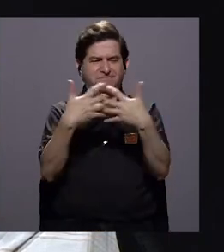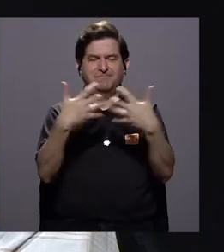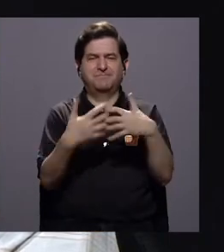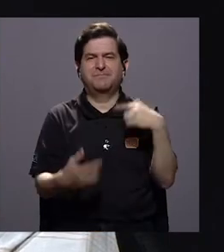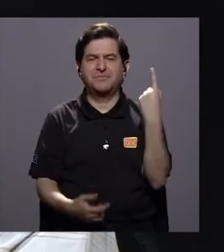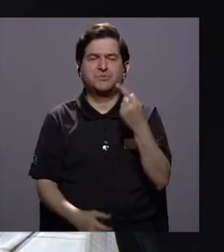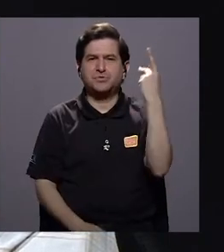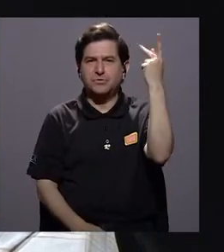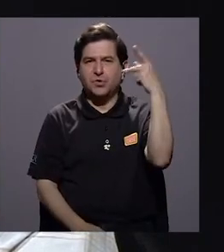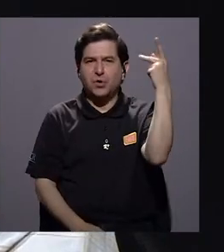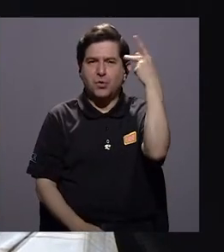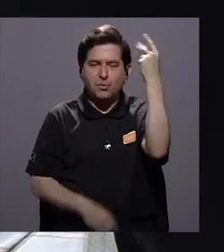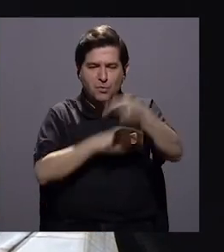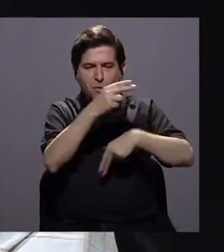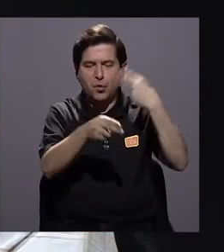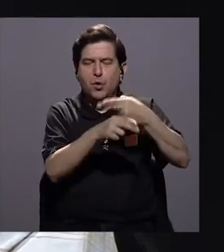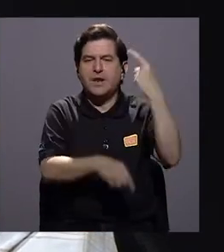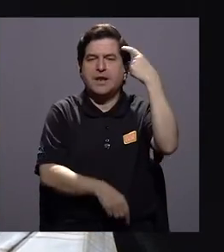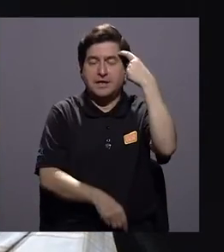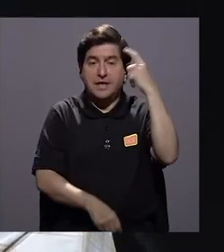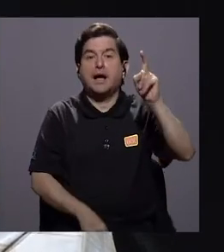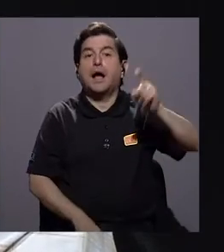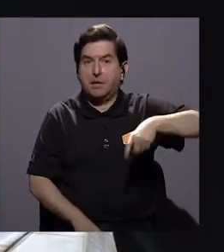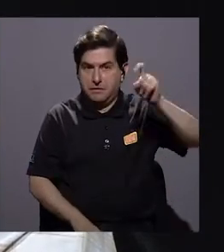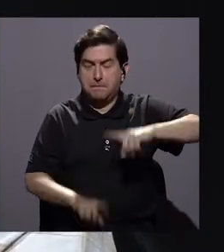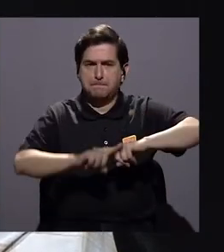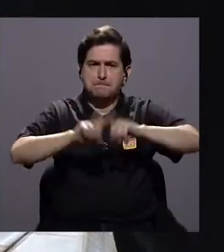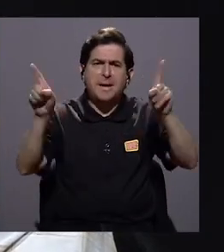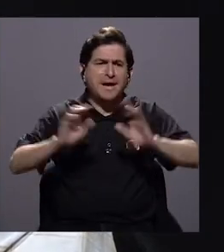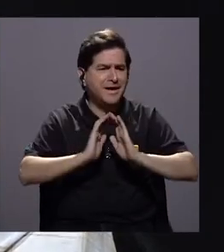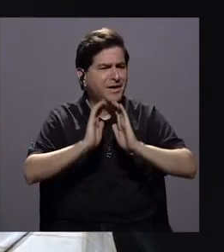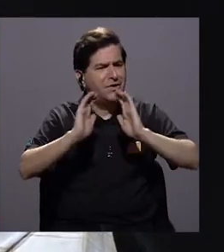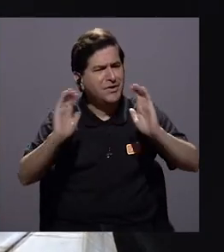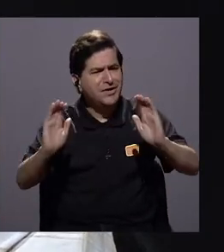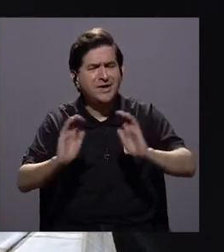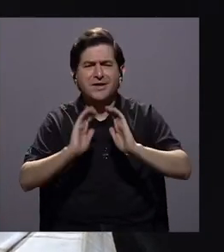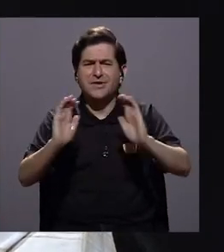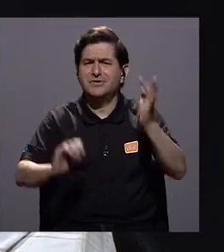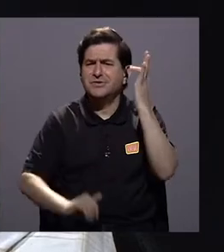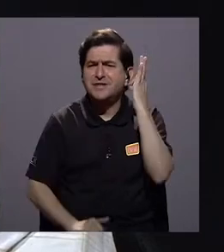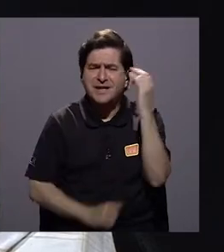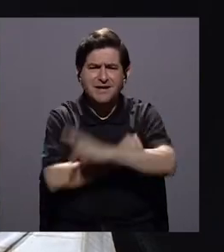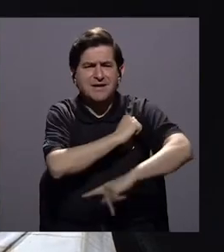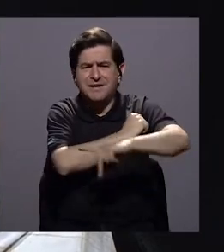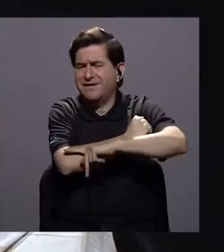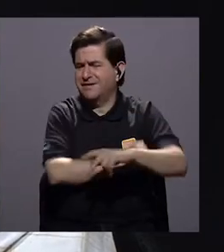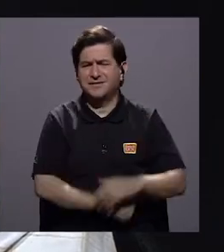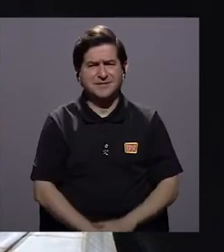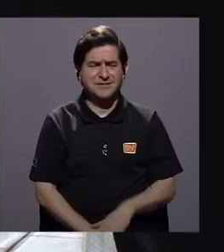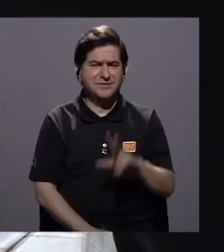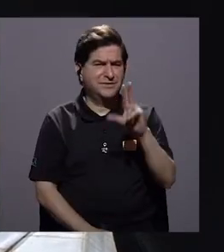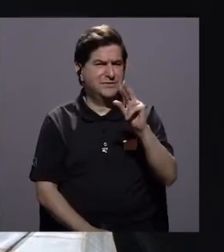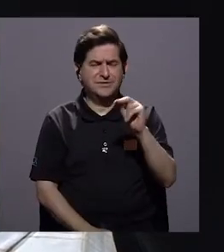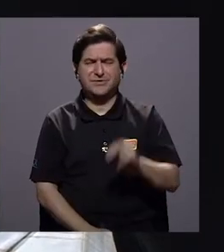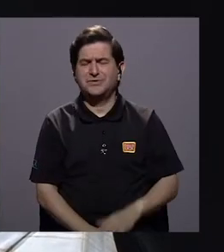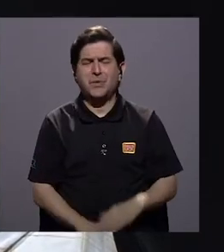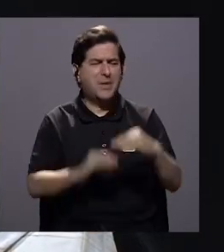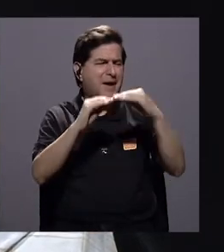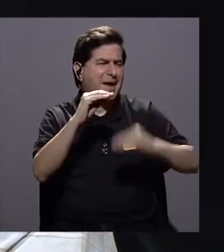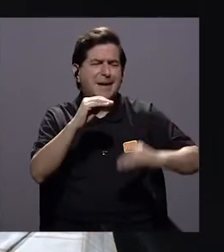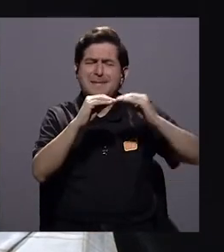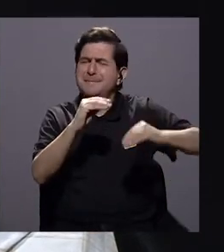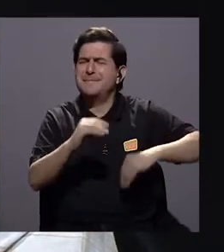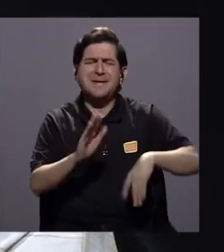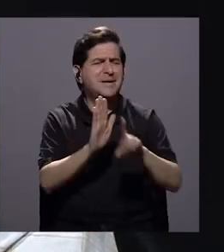pensar solo en políticas universales que son necesarias, pero hay muchos niños y niñas en este país que ni siquiera han alcanzado los